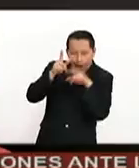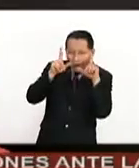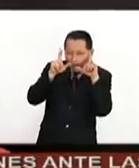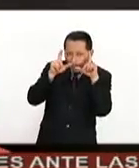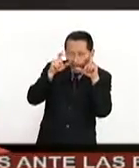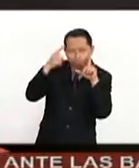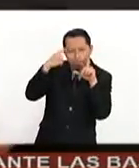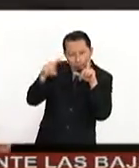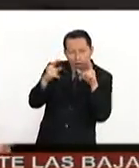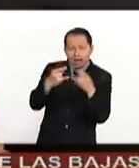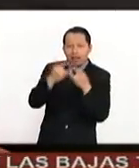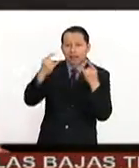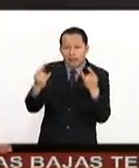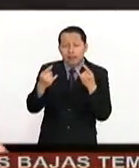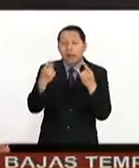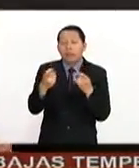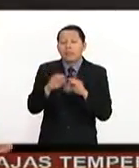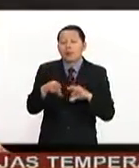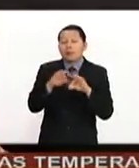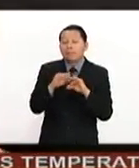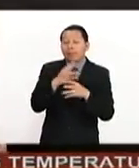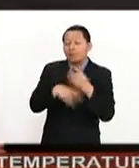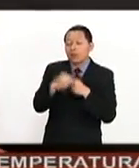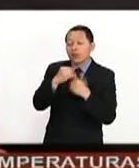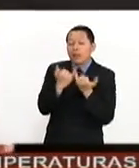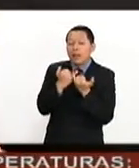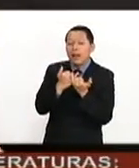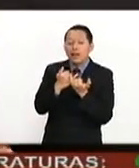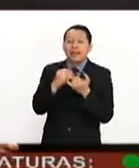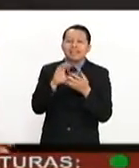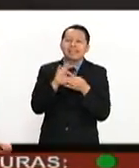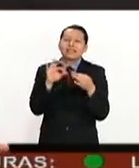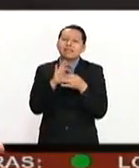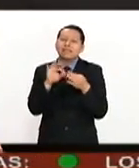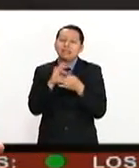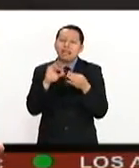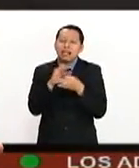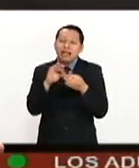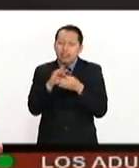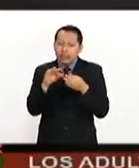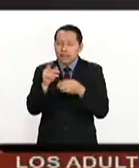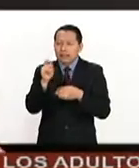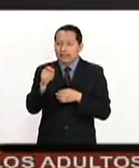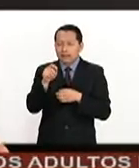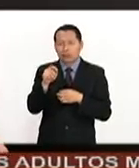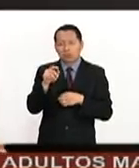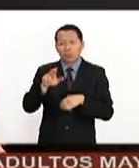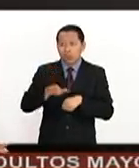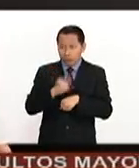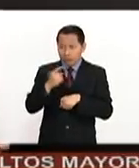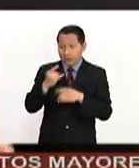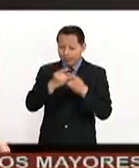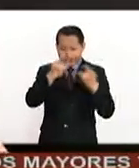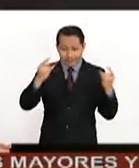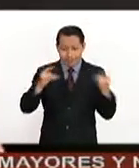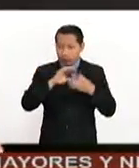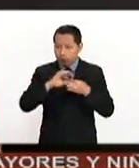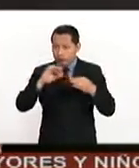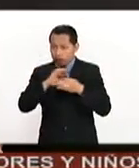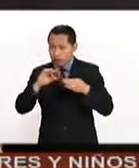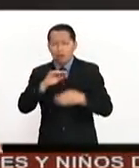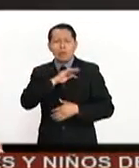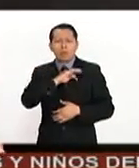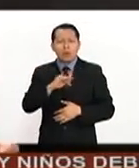contar una historia. Y el otro ingrediente importante es la parte narrativa. Tú cuando cuentas una historia, eres capaz también de cambiar tu propia